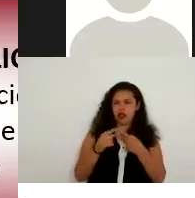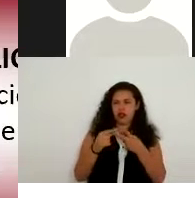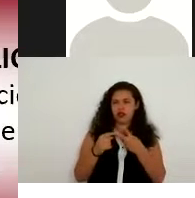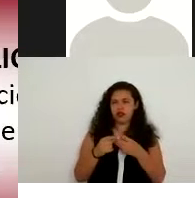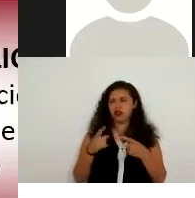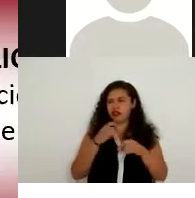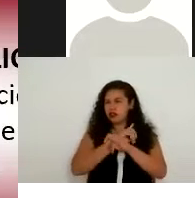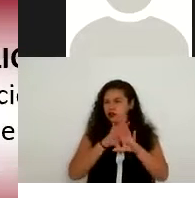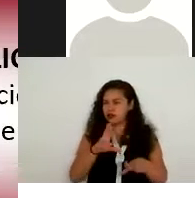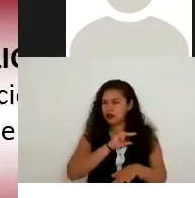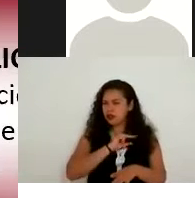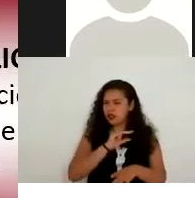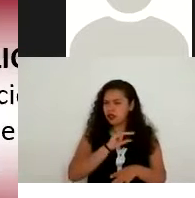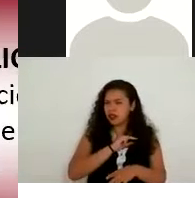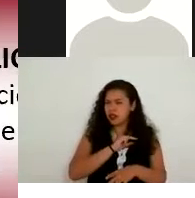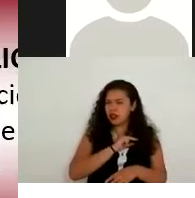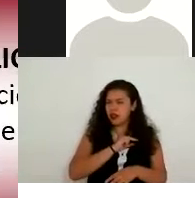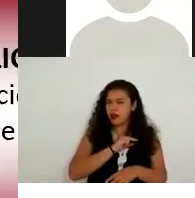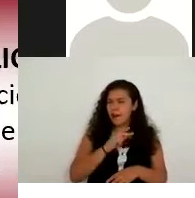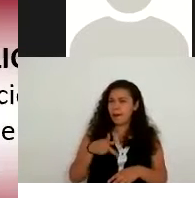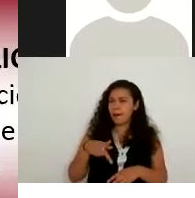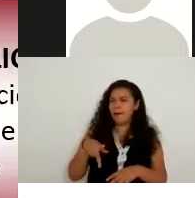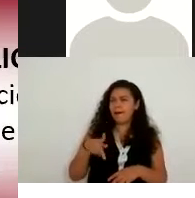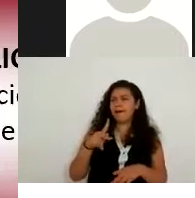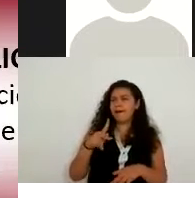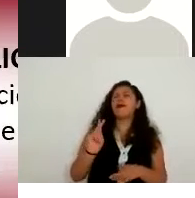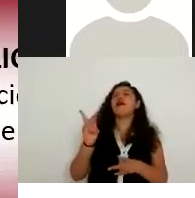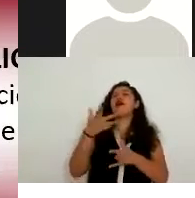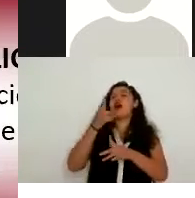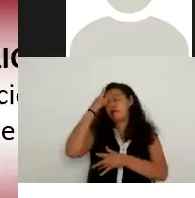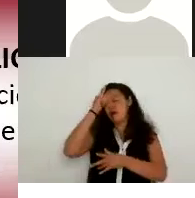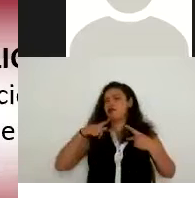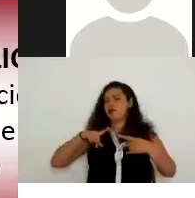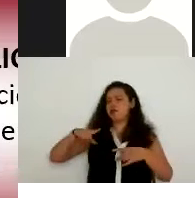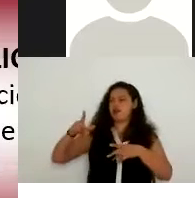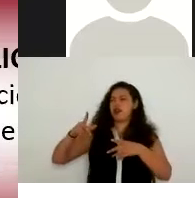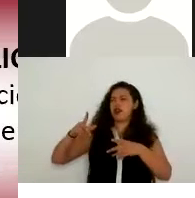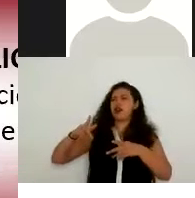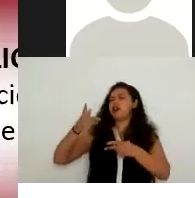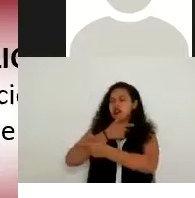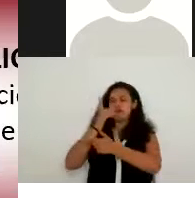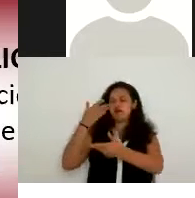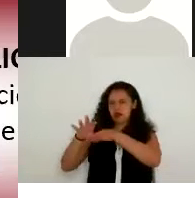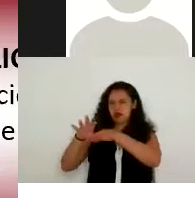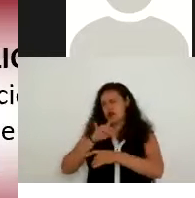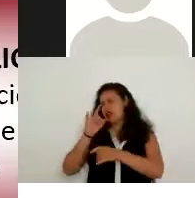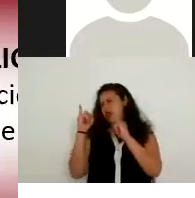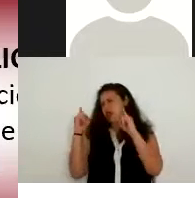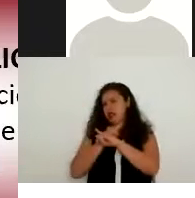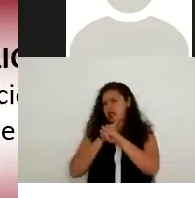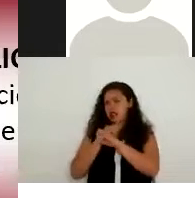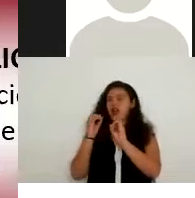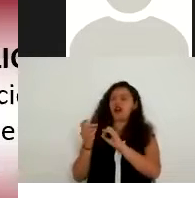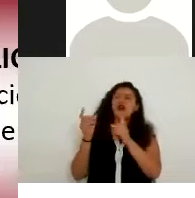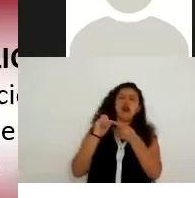pero que se encuentran en una fuente de acceso público están dentro de una página de internet o dentro de un sitio dentro de un estado